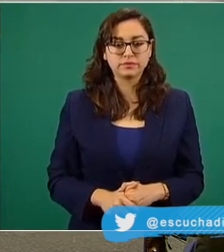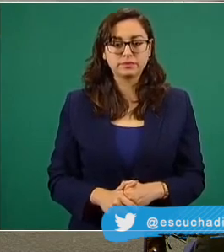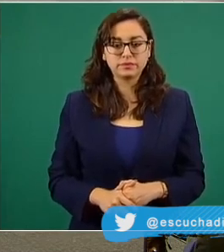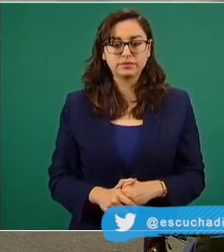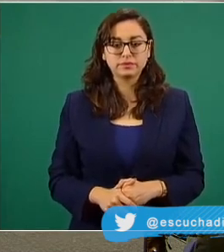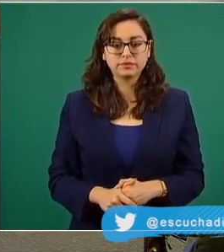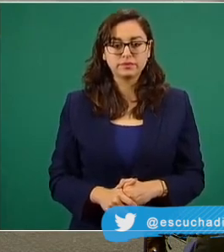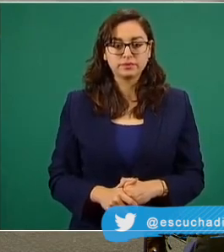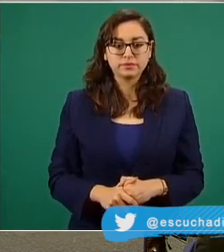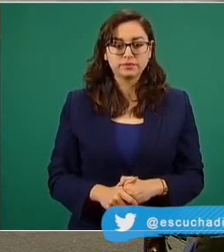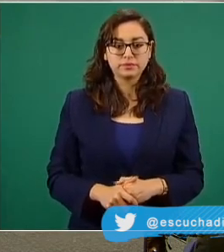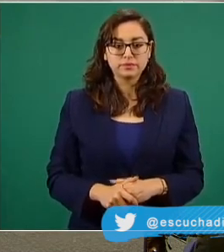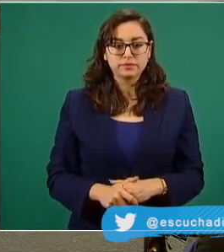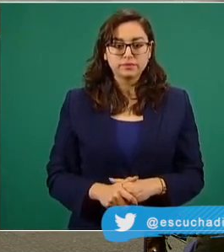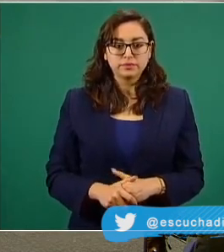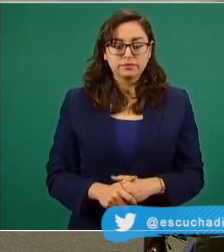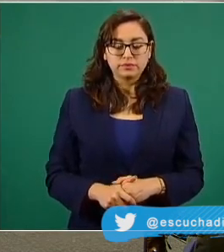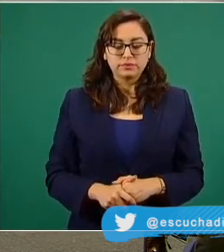Muy buenos días.